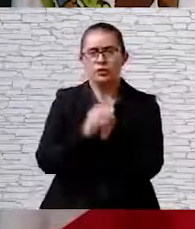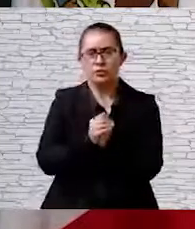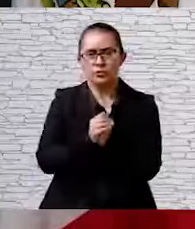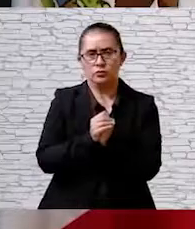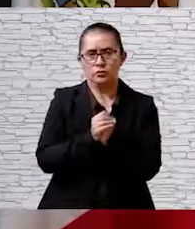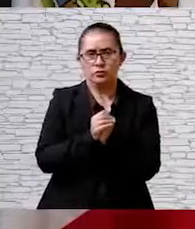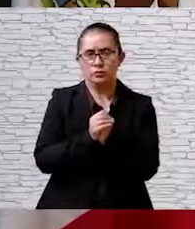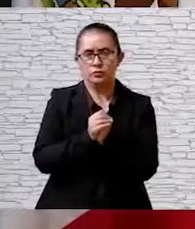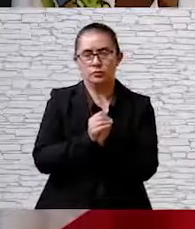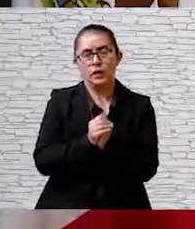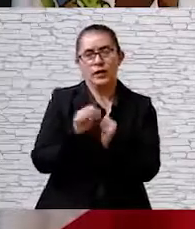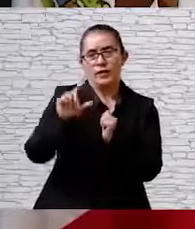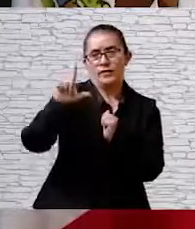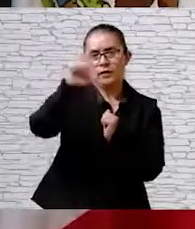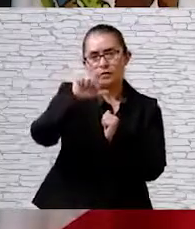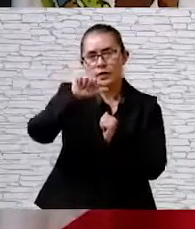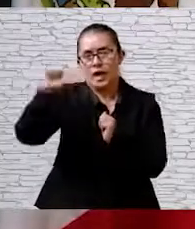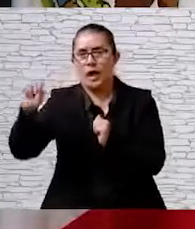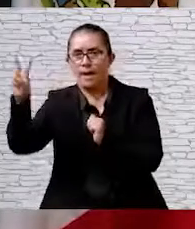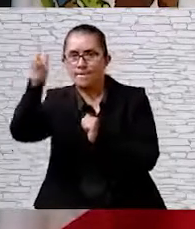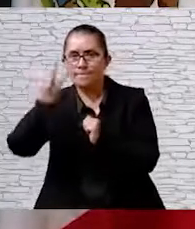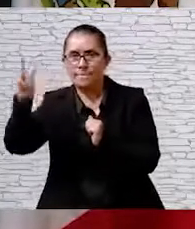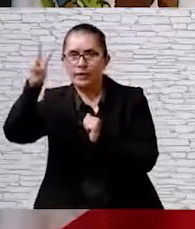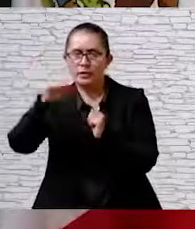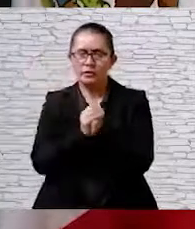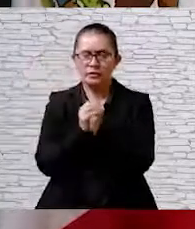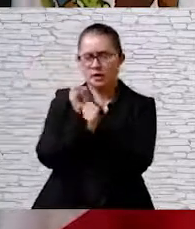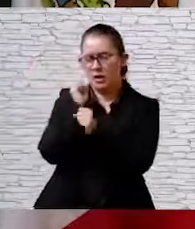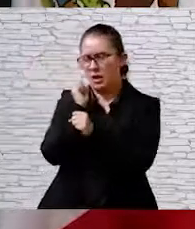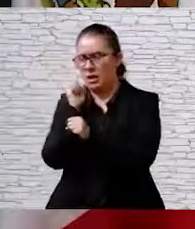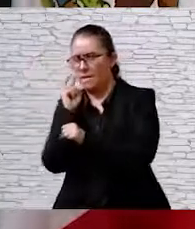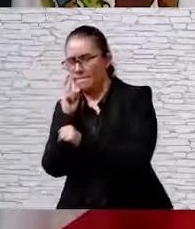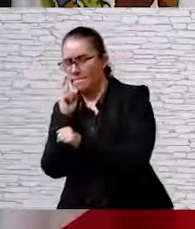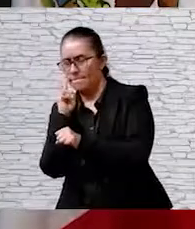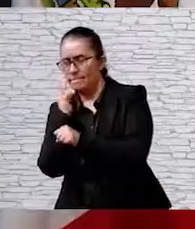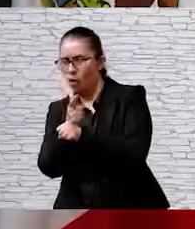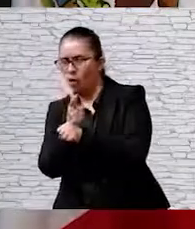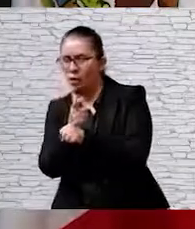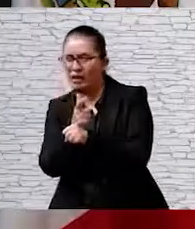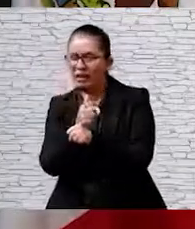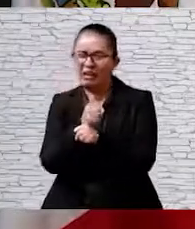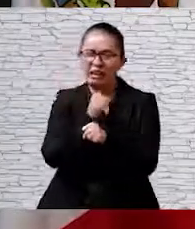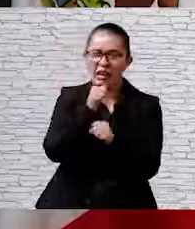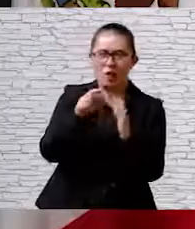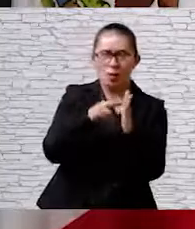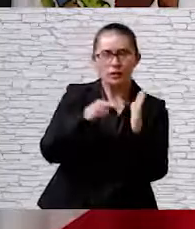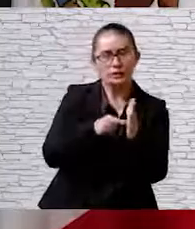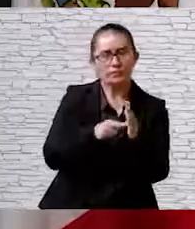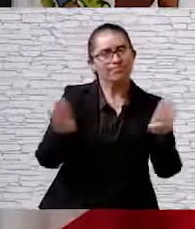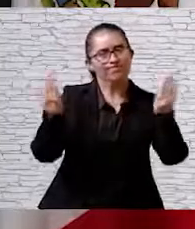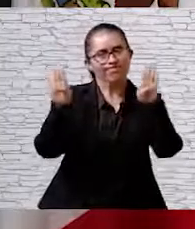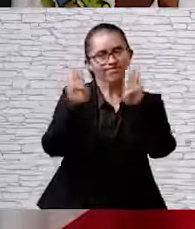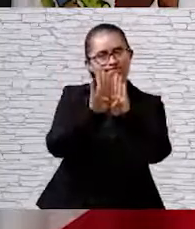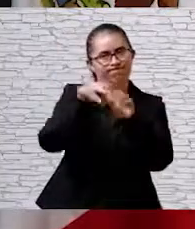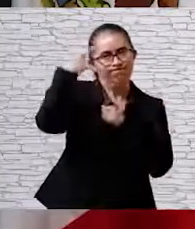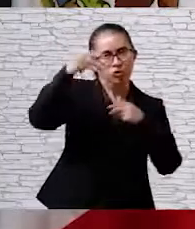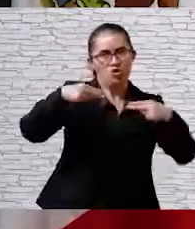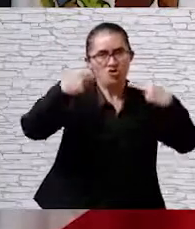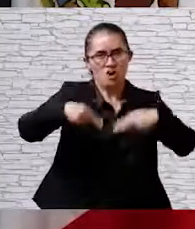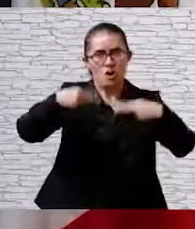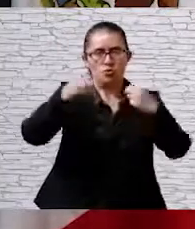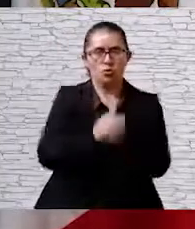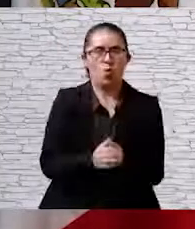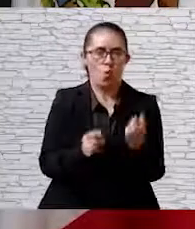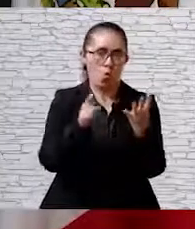de lunes a viernes, y si observamos desorden, tendrán que cerrar. Cuatro,